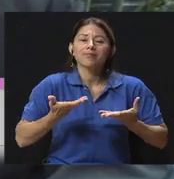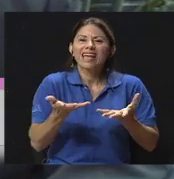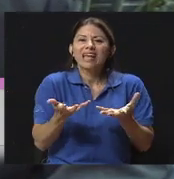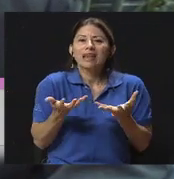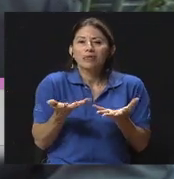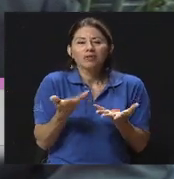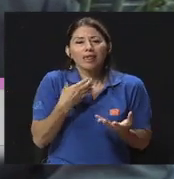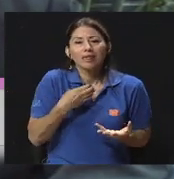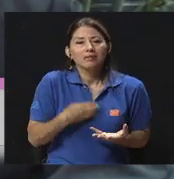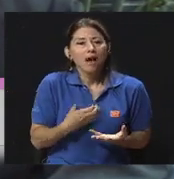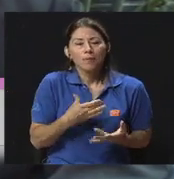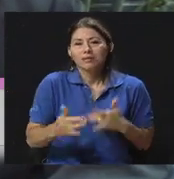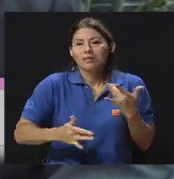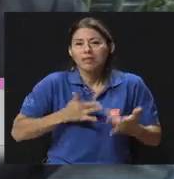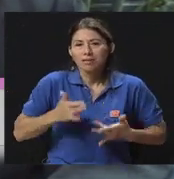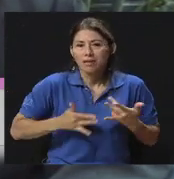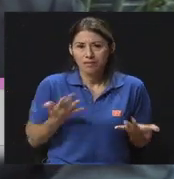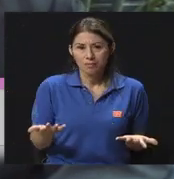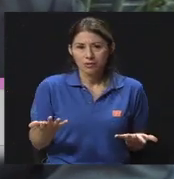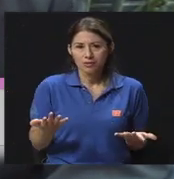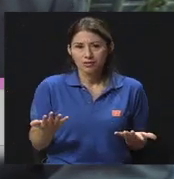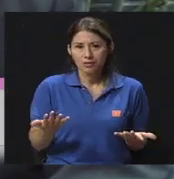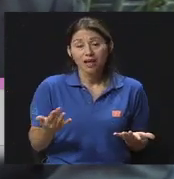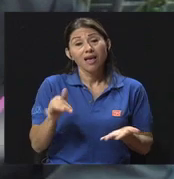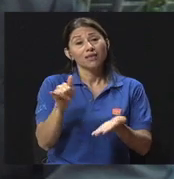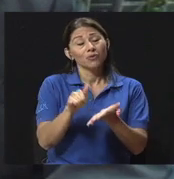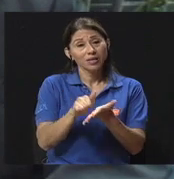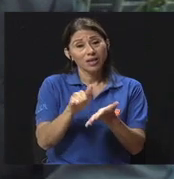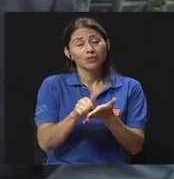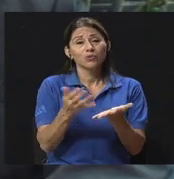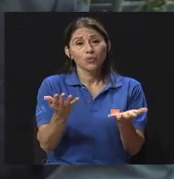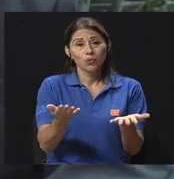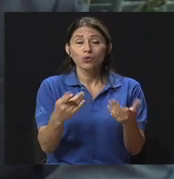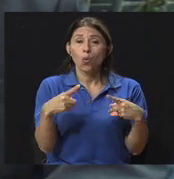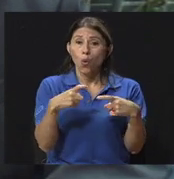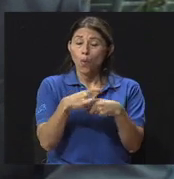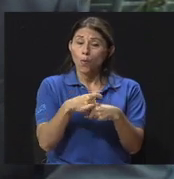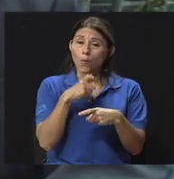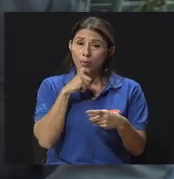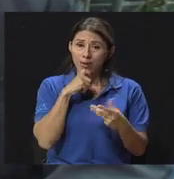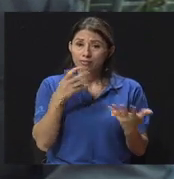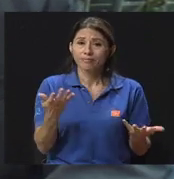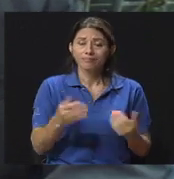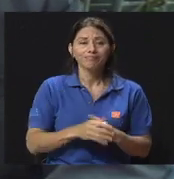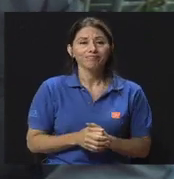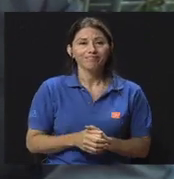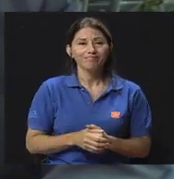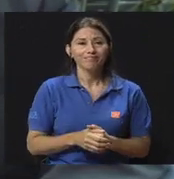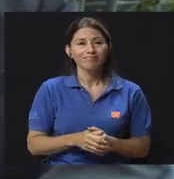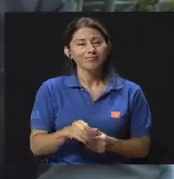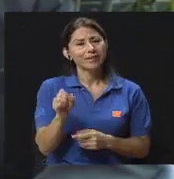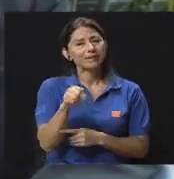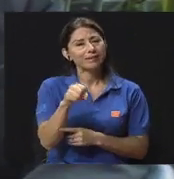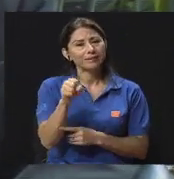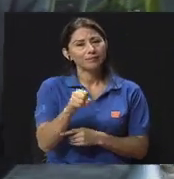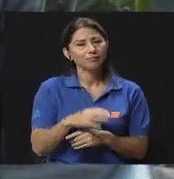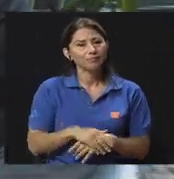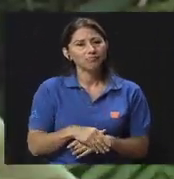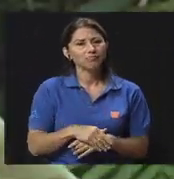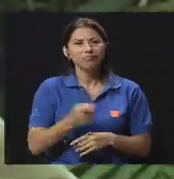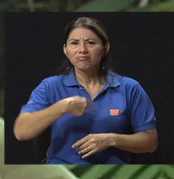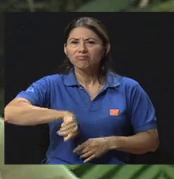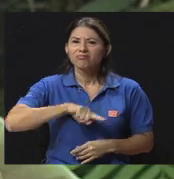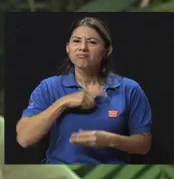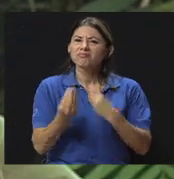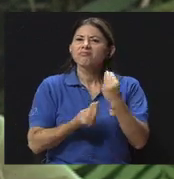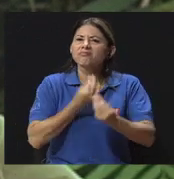¿verdad? Y lo que sentimos. Entonces, eso, María del Mar, se hace un poco complicado muchas veces. Chirle, y en este sentido, ¿qué hacemos?